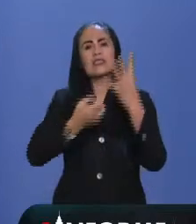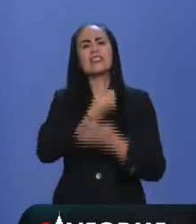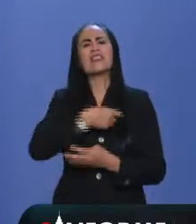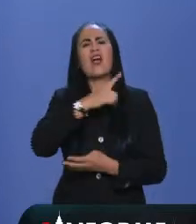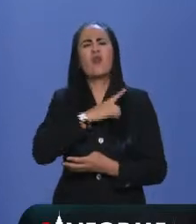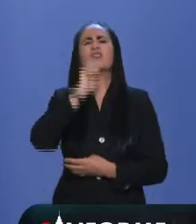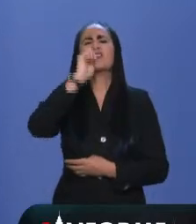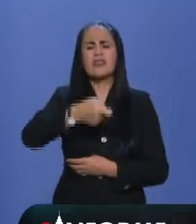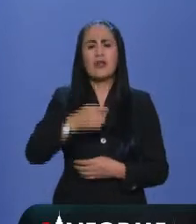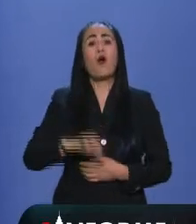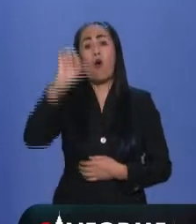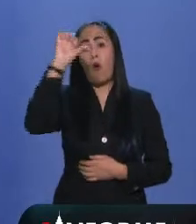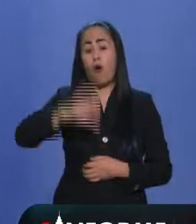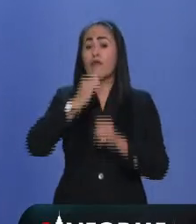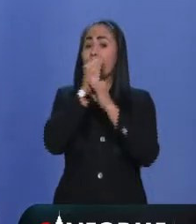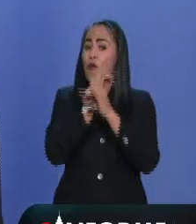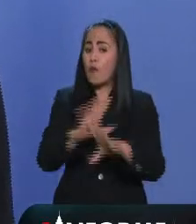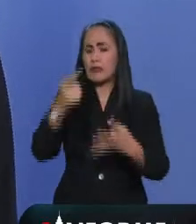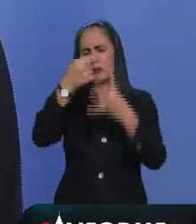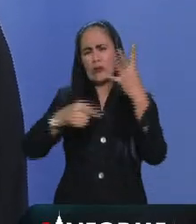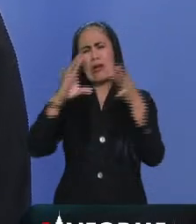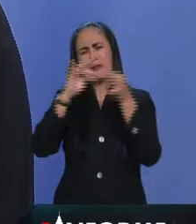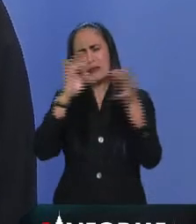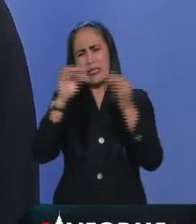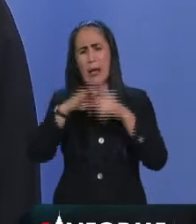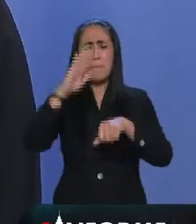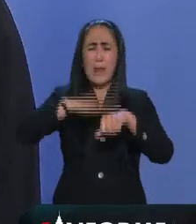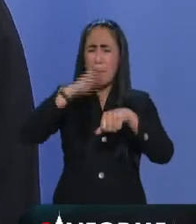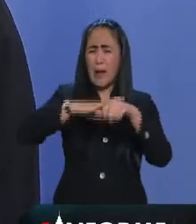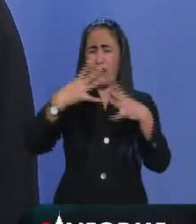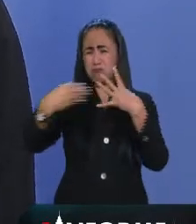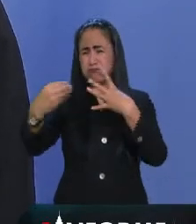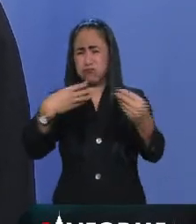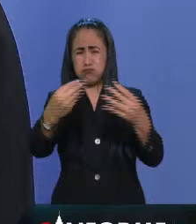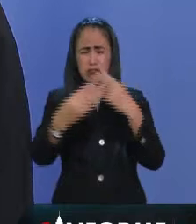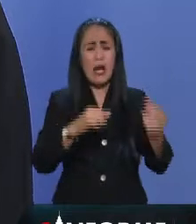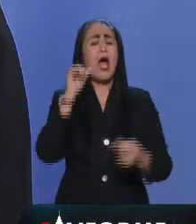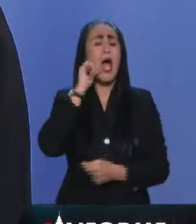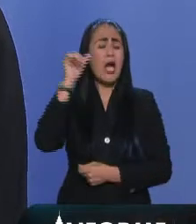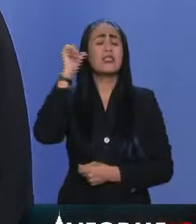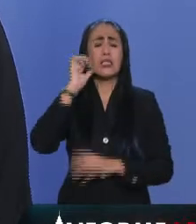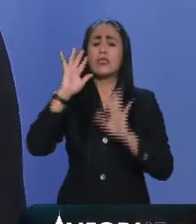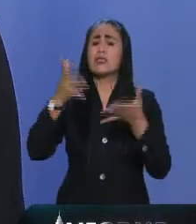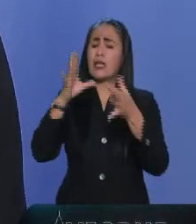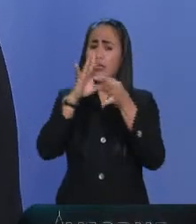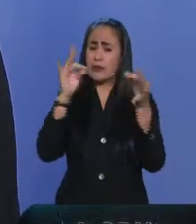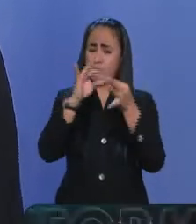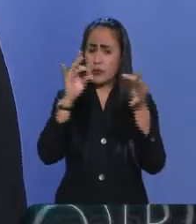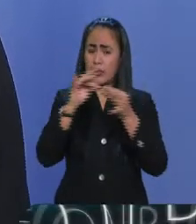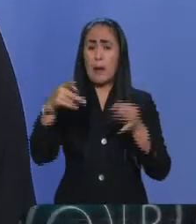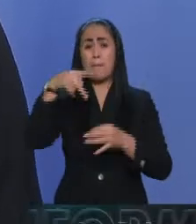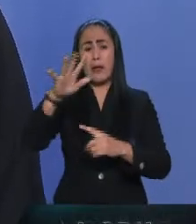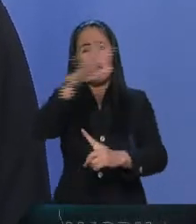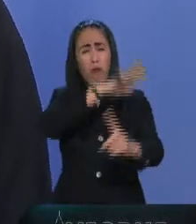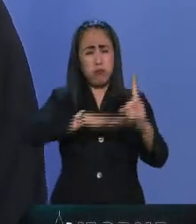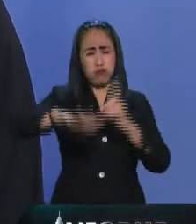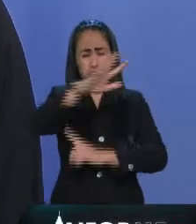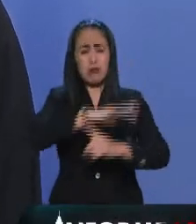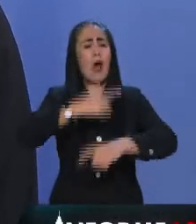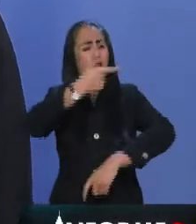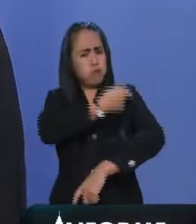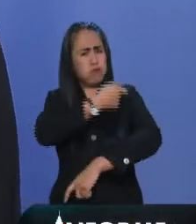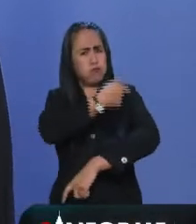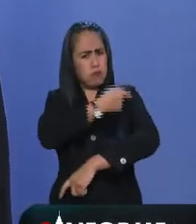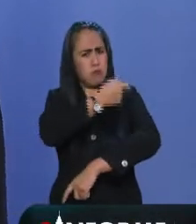información detallada sobre el aumento de contagios que desde ayer le reportábamos, pero que en el contexto de una muy avanzada vacunación